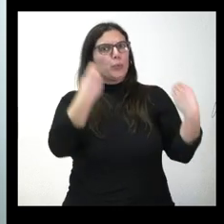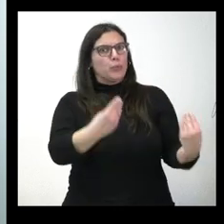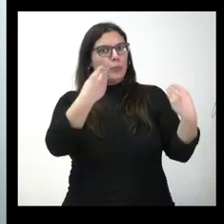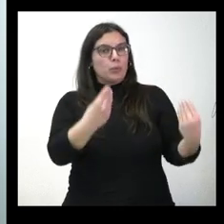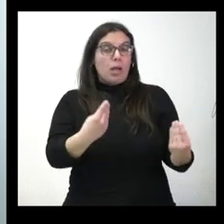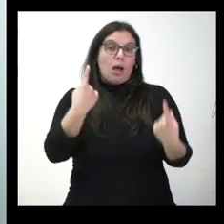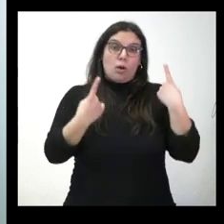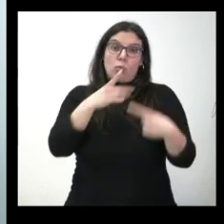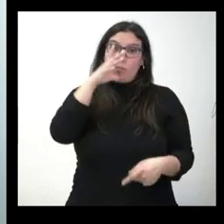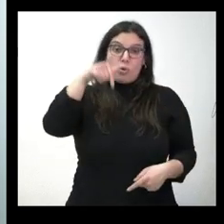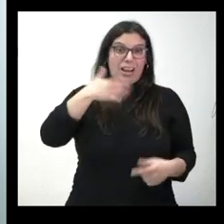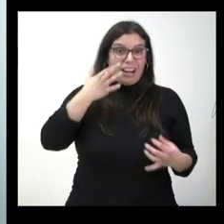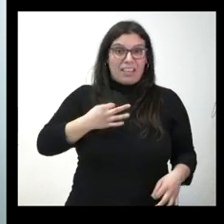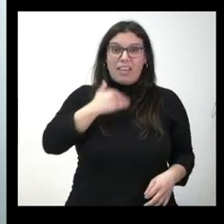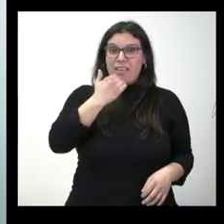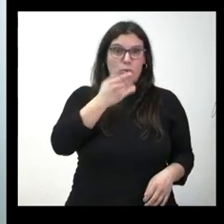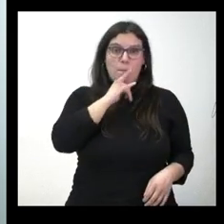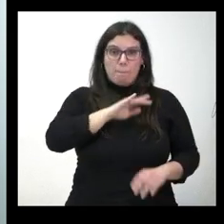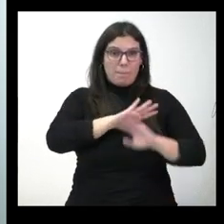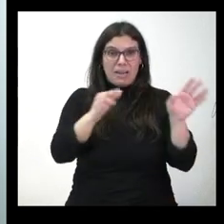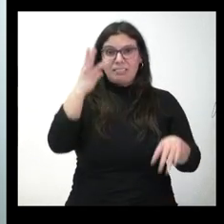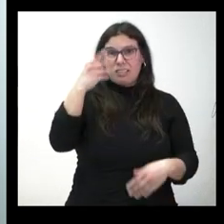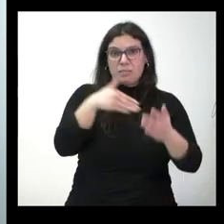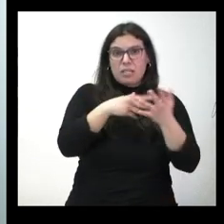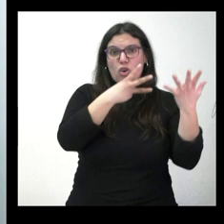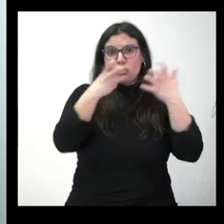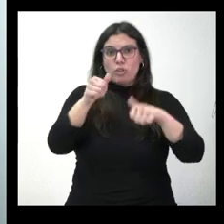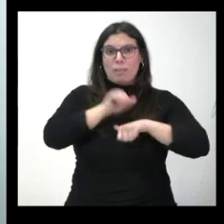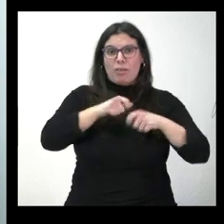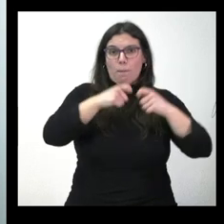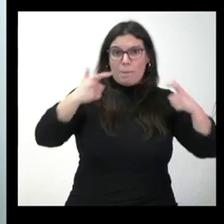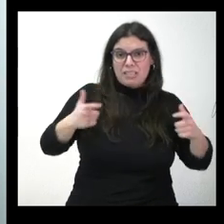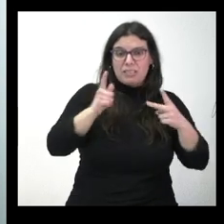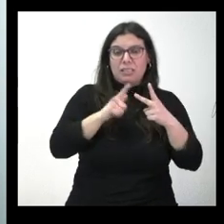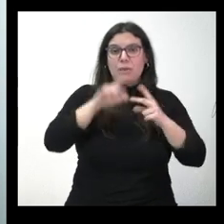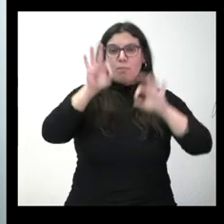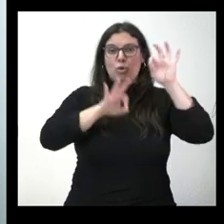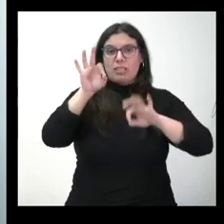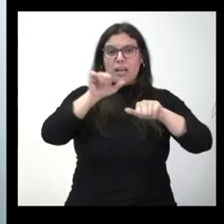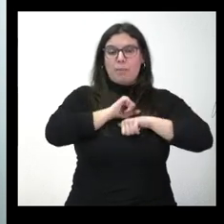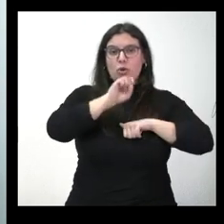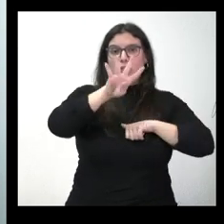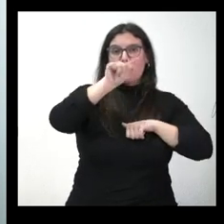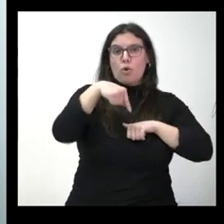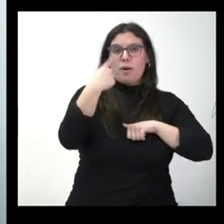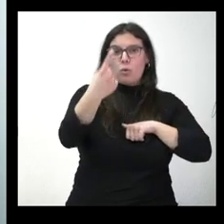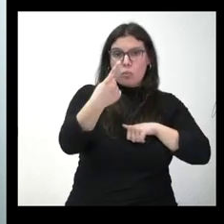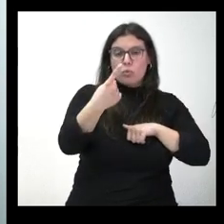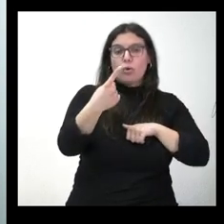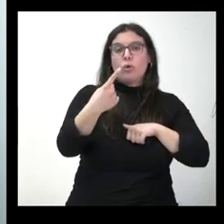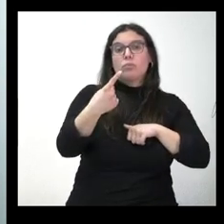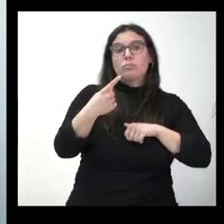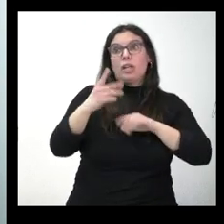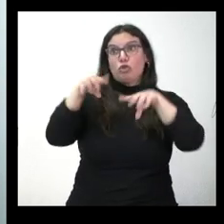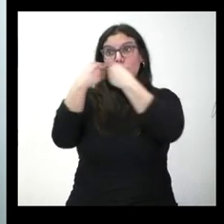Zamora la verdad es que nos ha ido bastante mal 3.800 parados más tasa de paro 14,1 la región 8,8